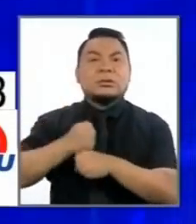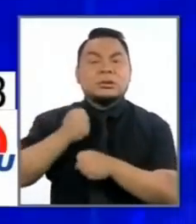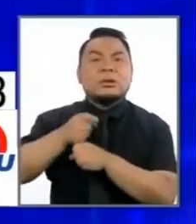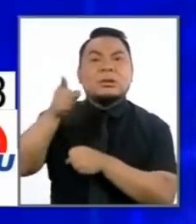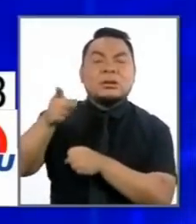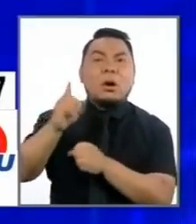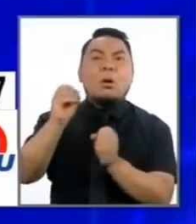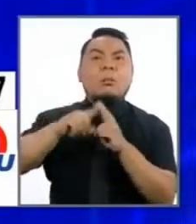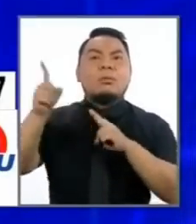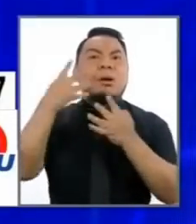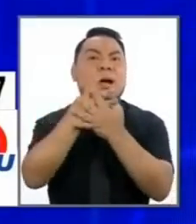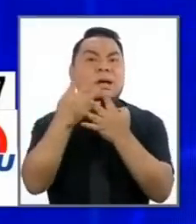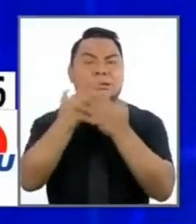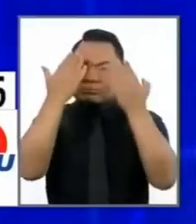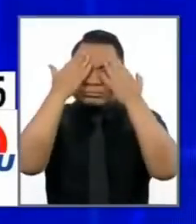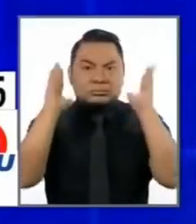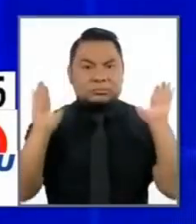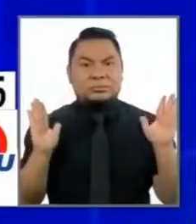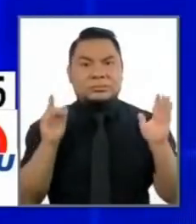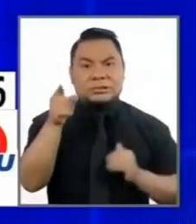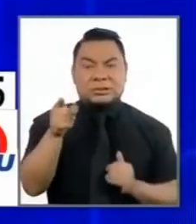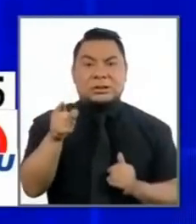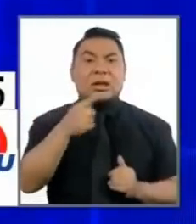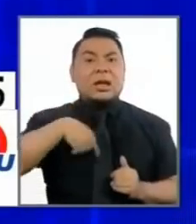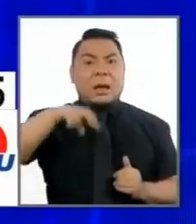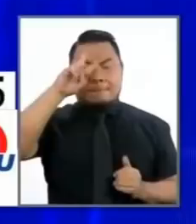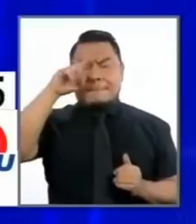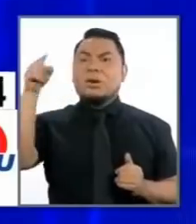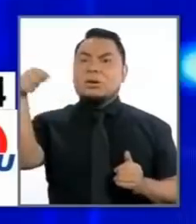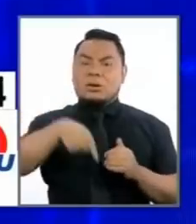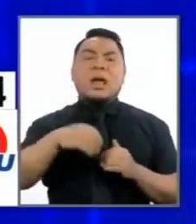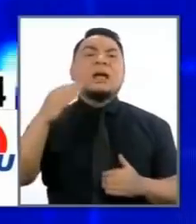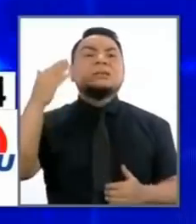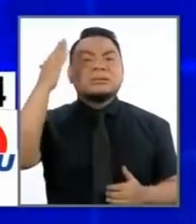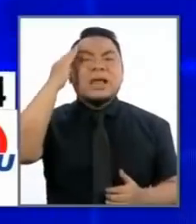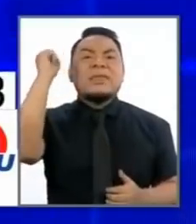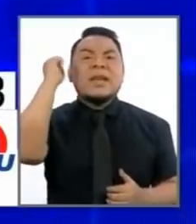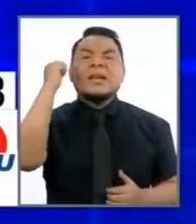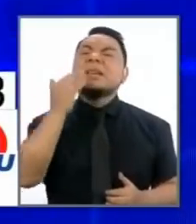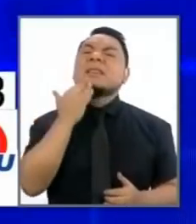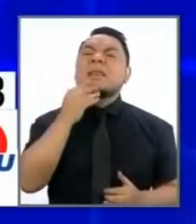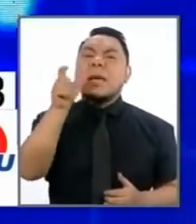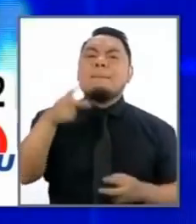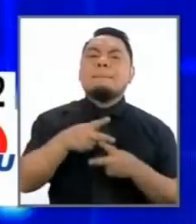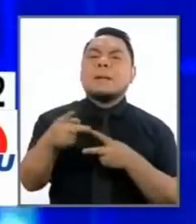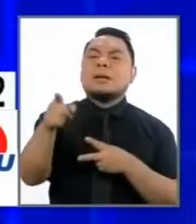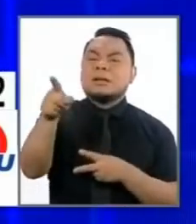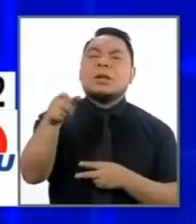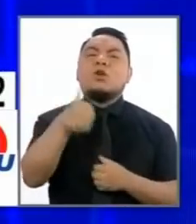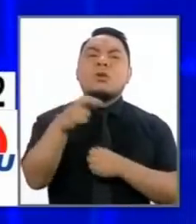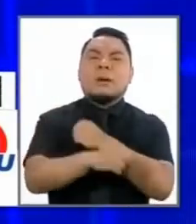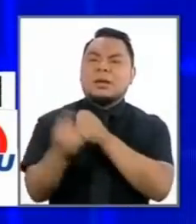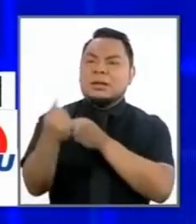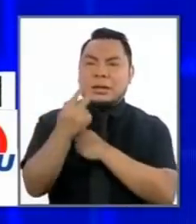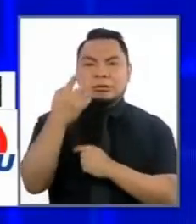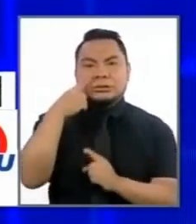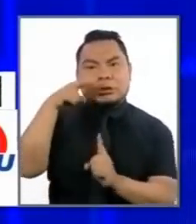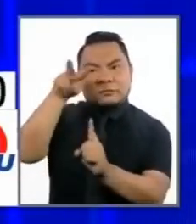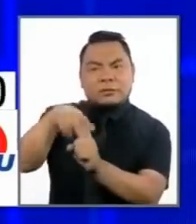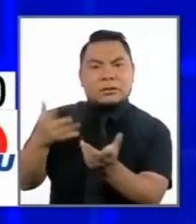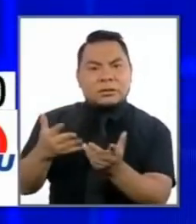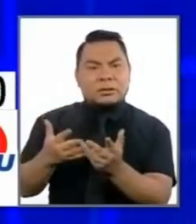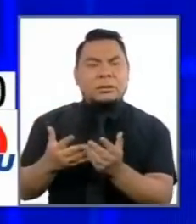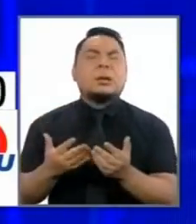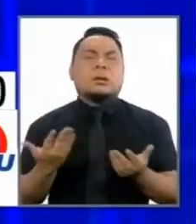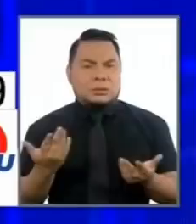o si se escaparon de las cárceles. Los peruanos tenemos todo el derecho de saber a quién tenemos como vecinos. Es por eso que